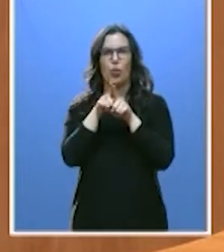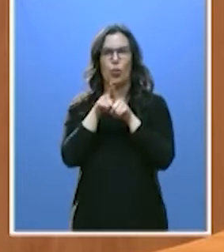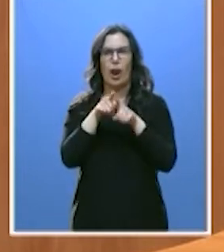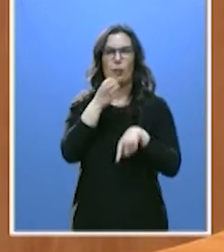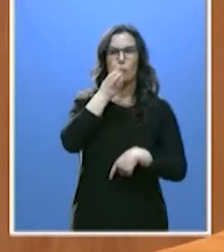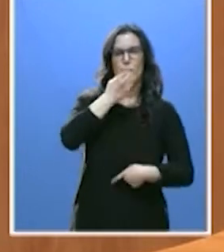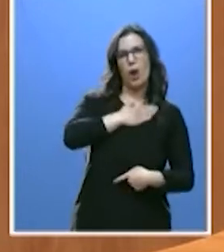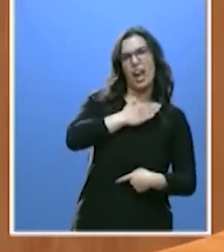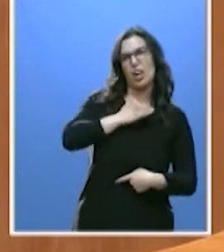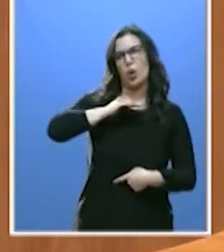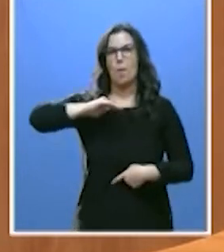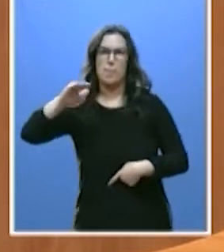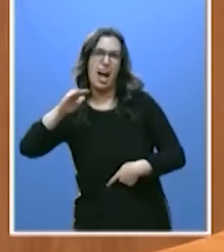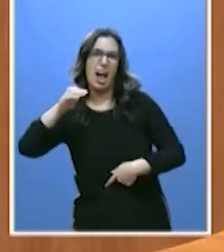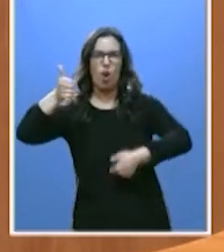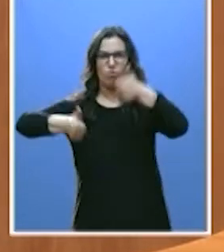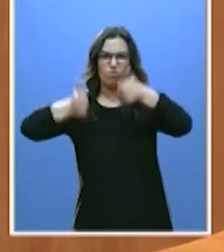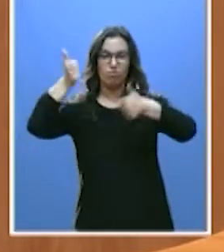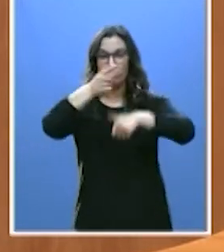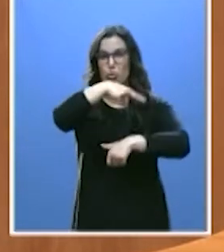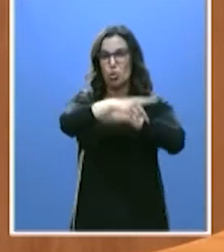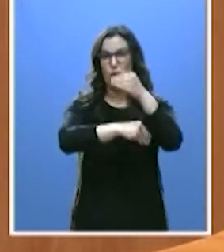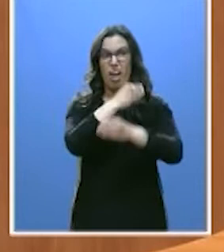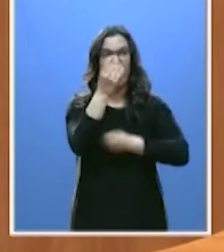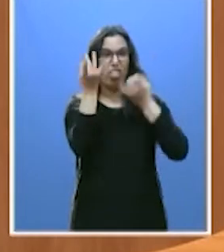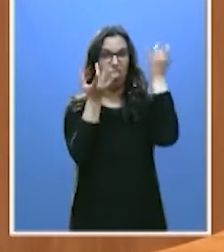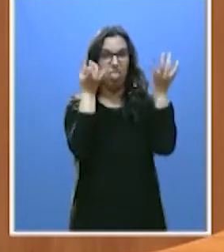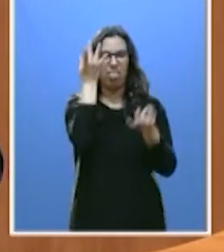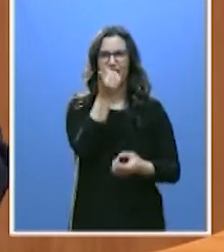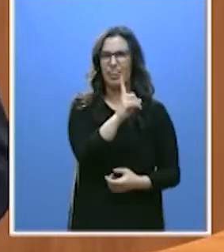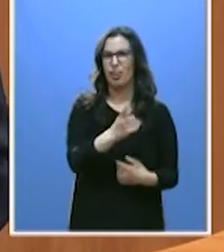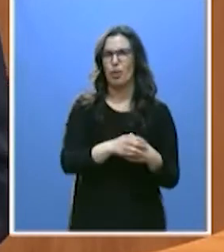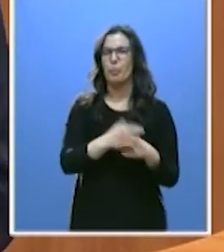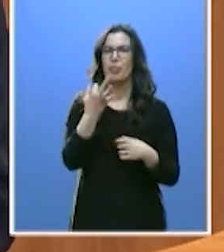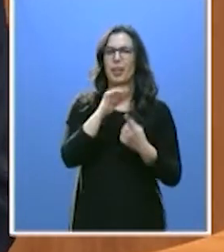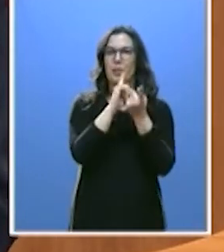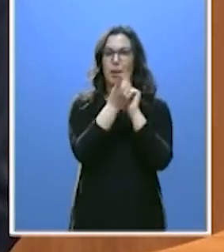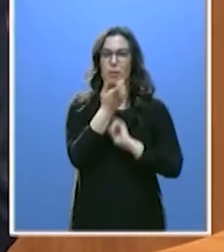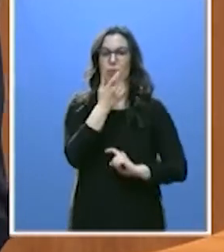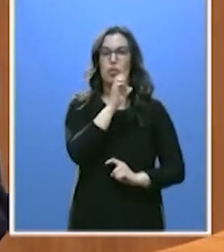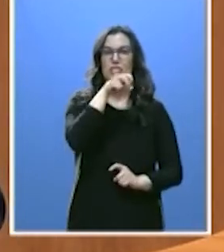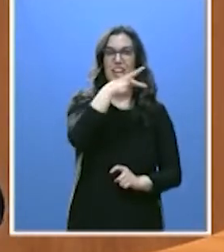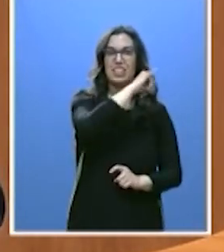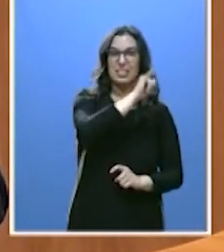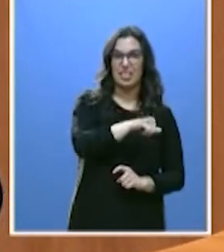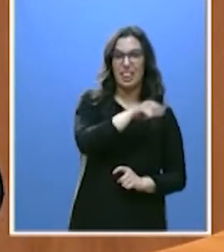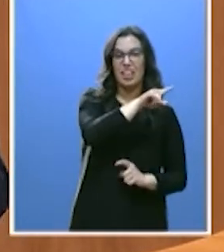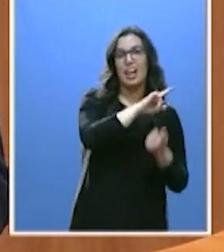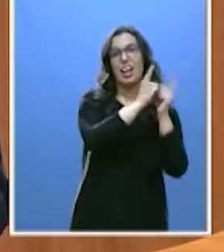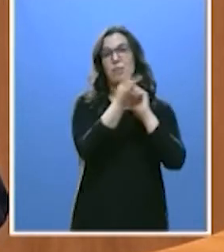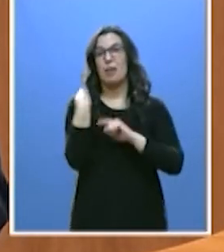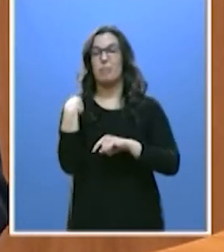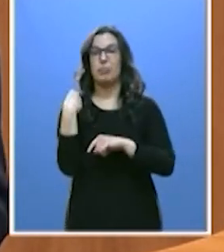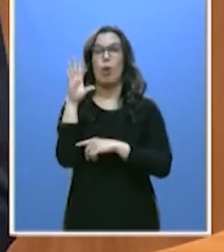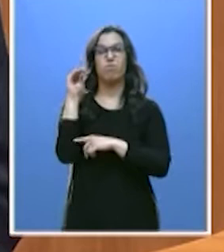y malo que simbolizan ustedes. ¿Podrían ustedes sustituir a la señora Sánchez por el inefable epi